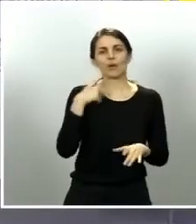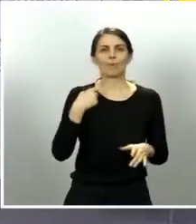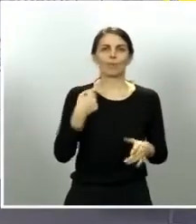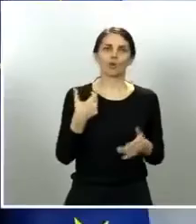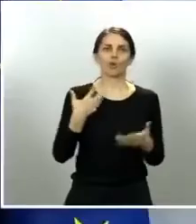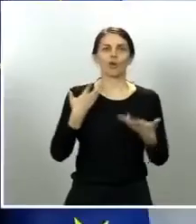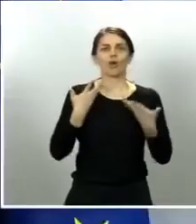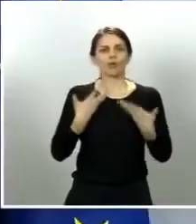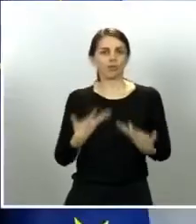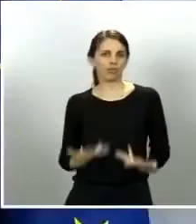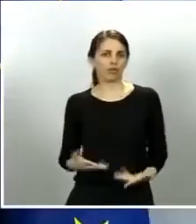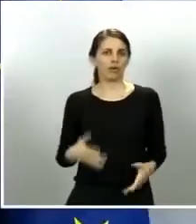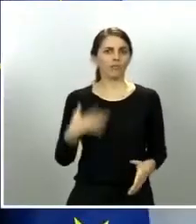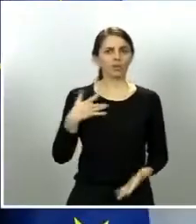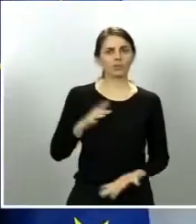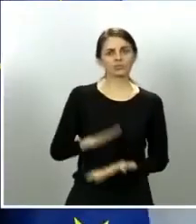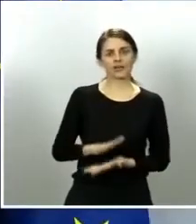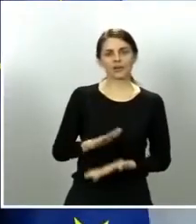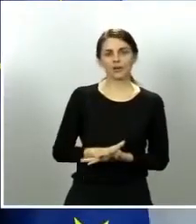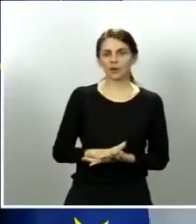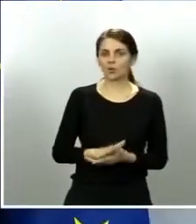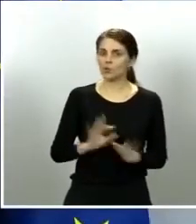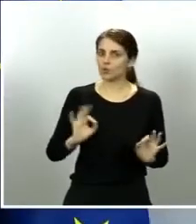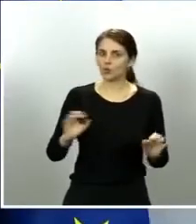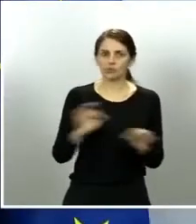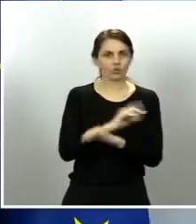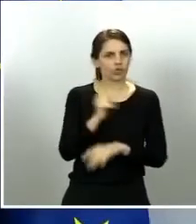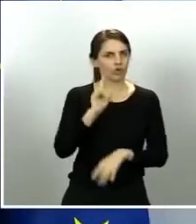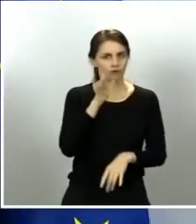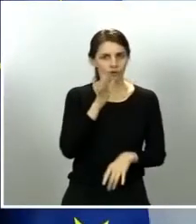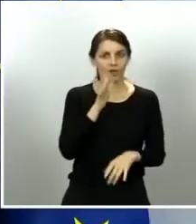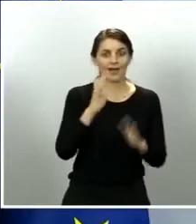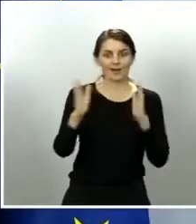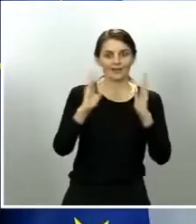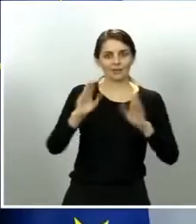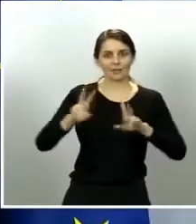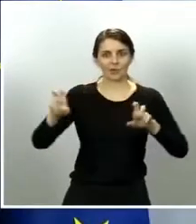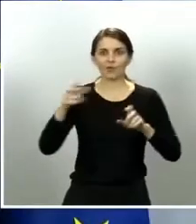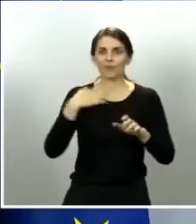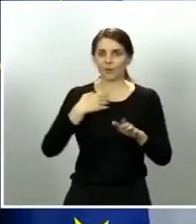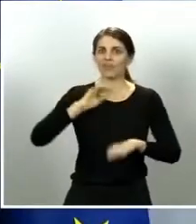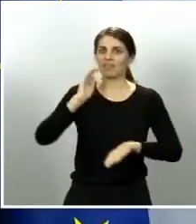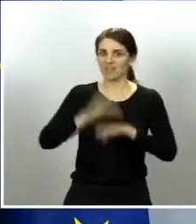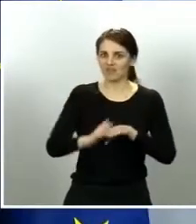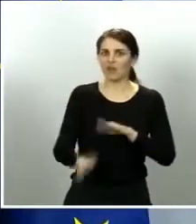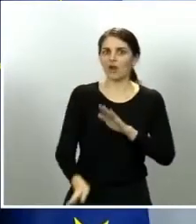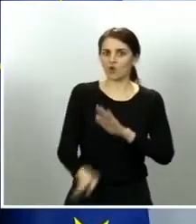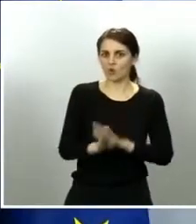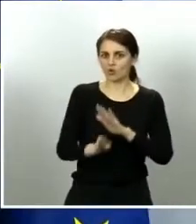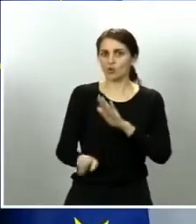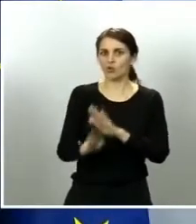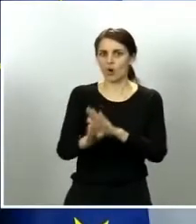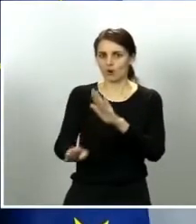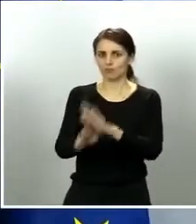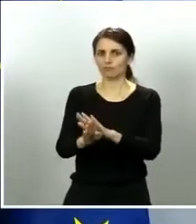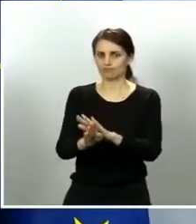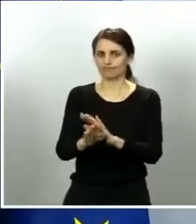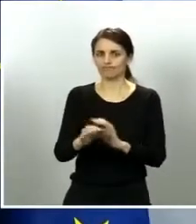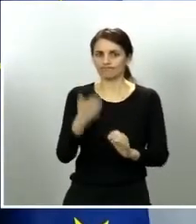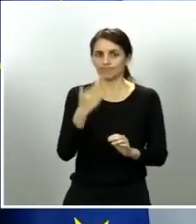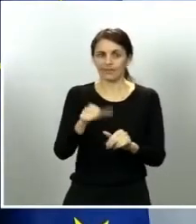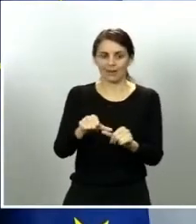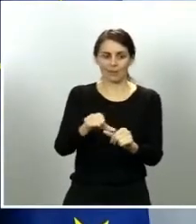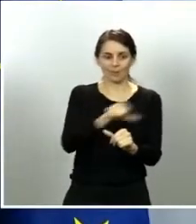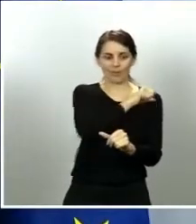confundamos, muchas veces exigen más disciplina, incluso que la que hemos mantenido cuando las medidas eran más